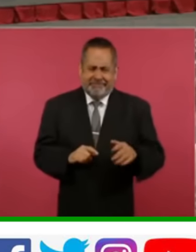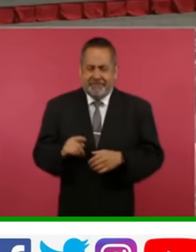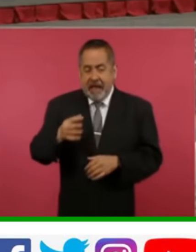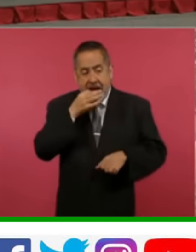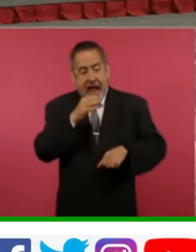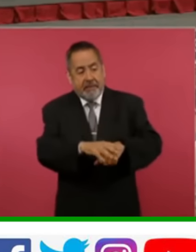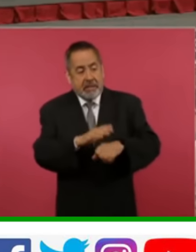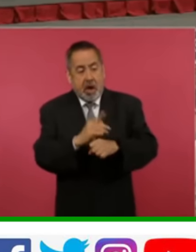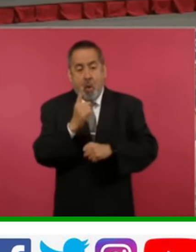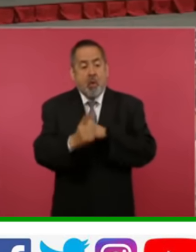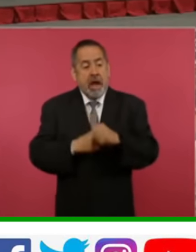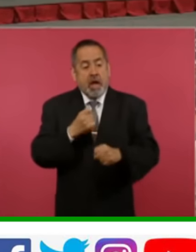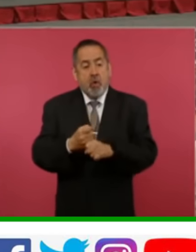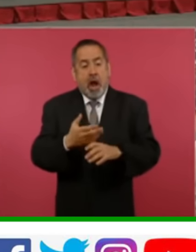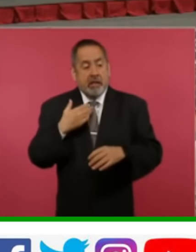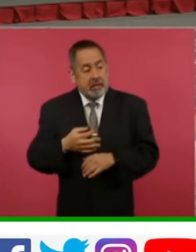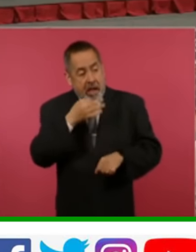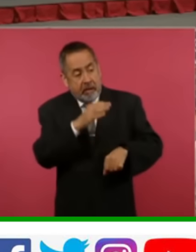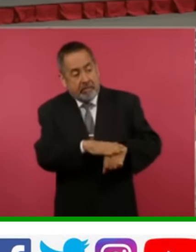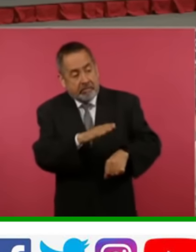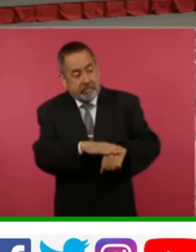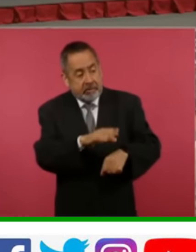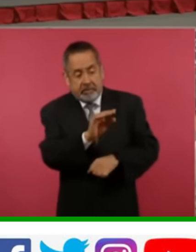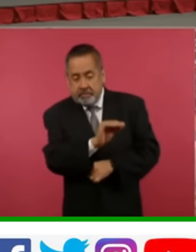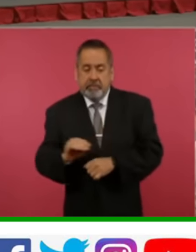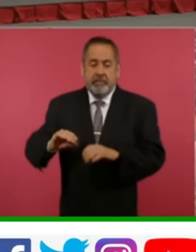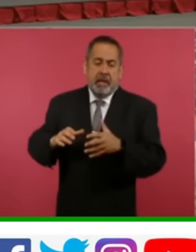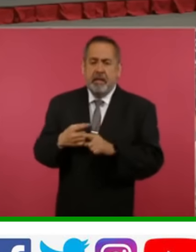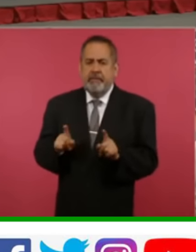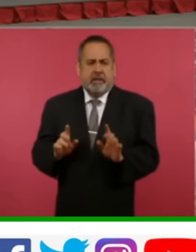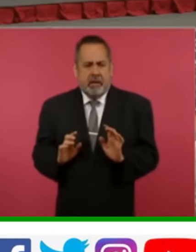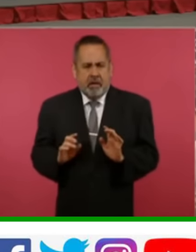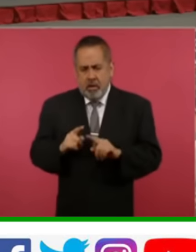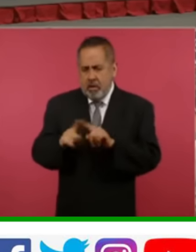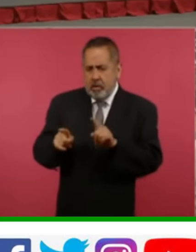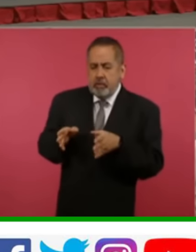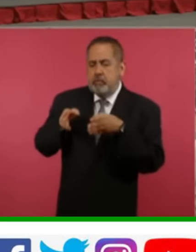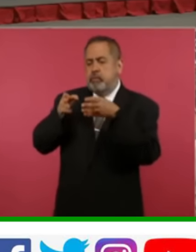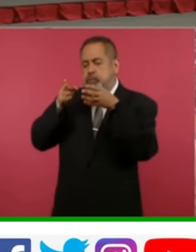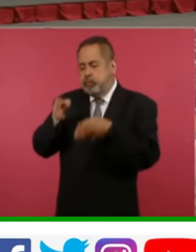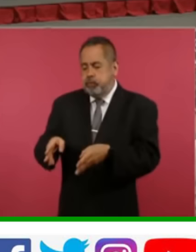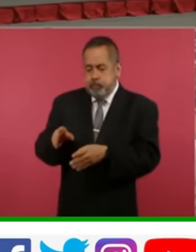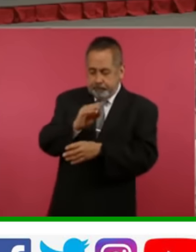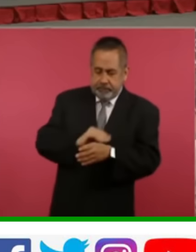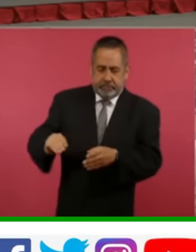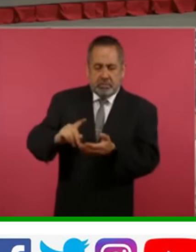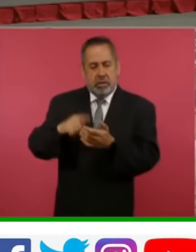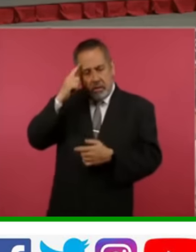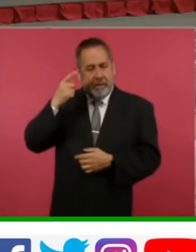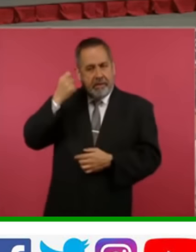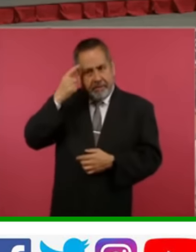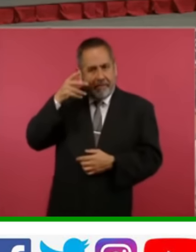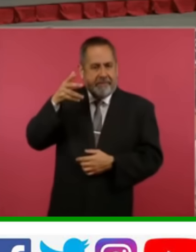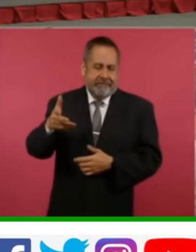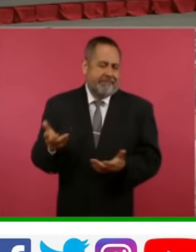a la reserva, se administra diferente y ahora esta administración diferenciada pasará al Fondo de Pensiones para el Bienestar. Este fondo,